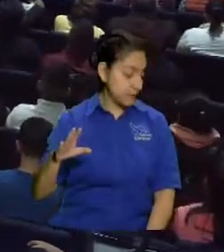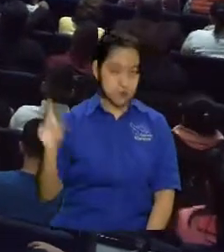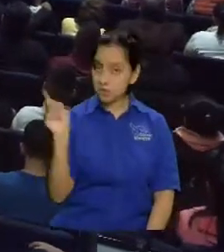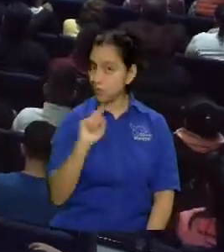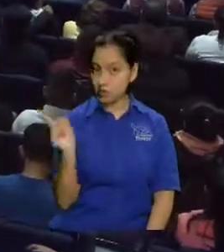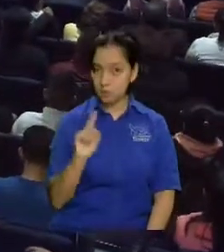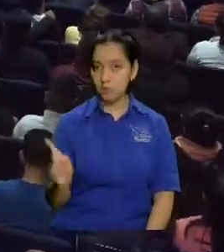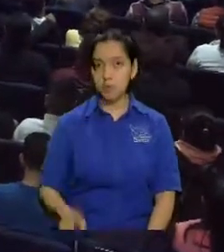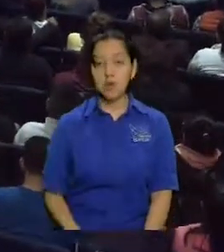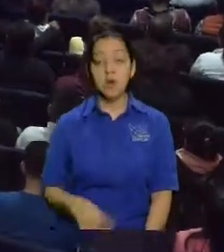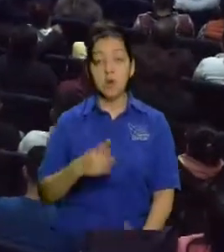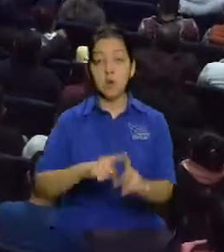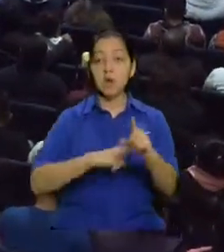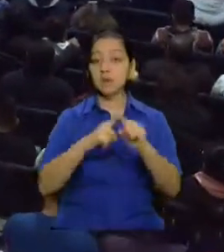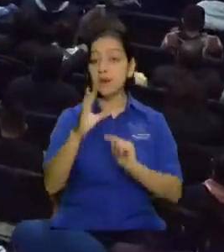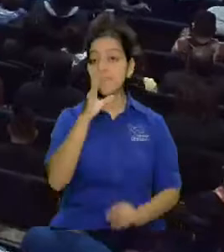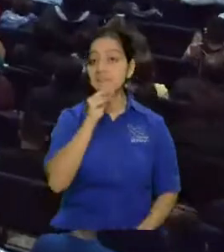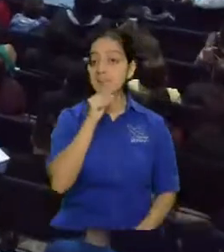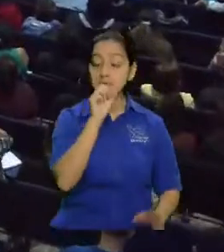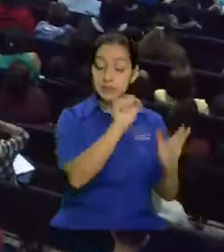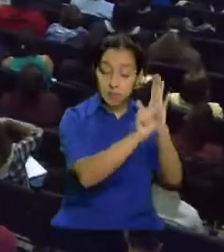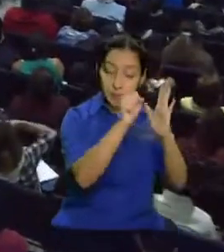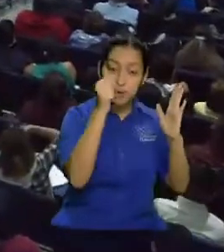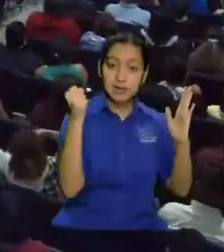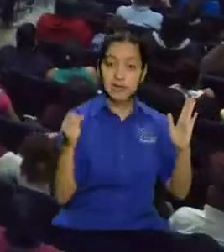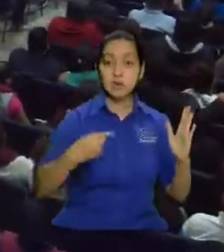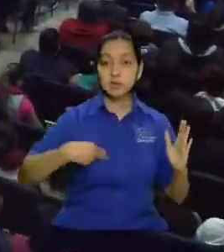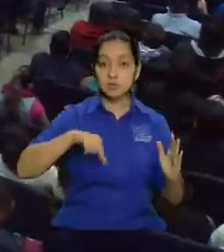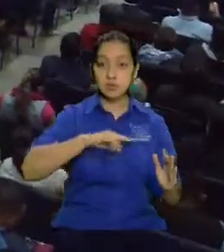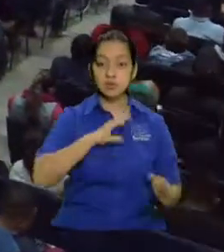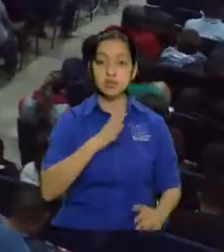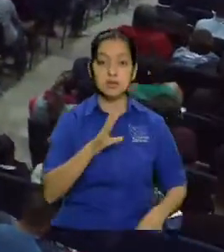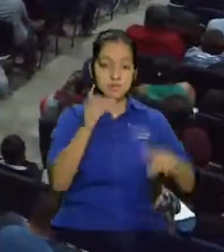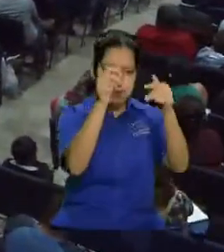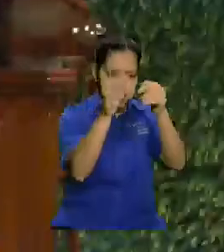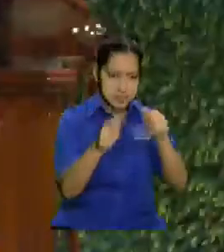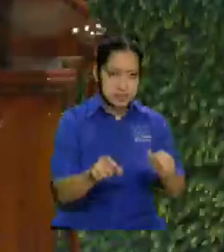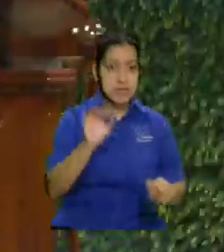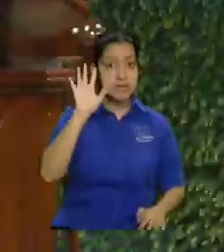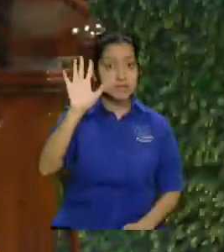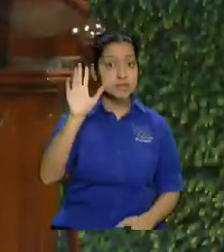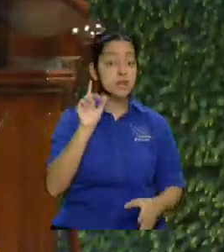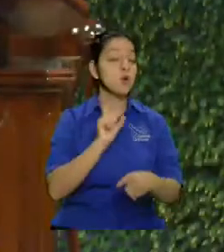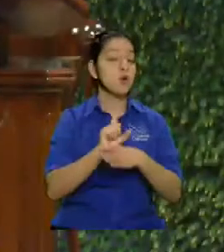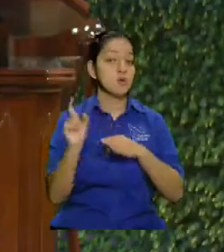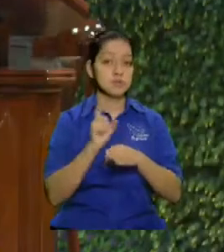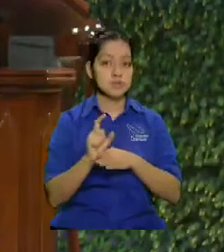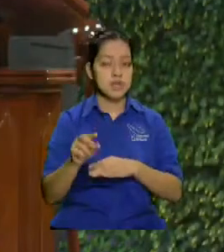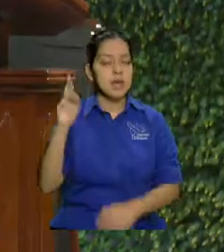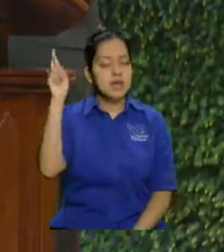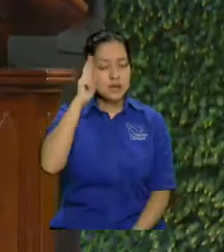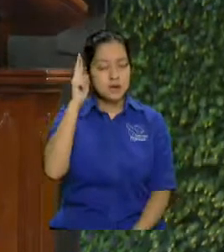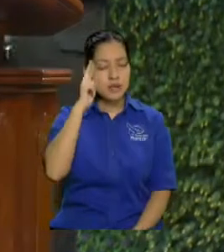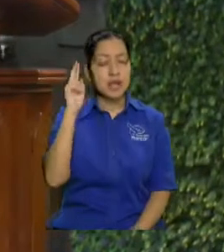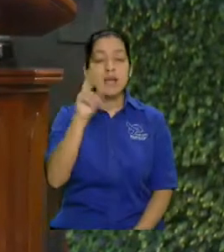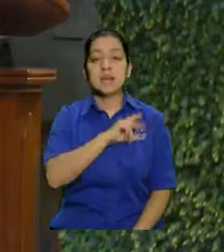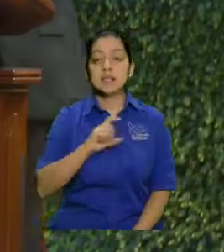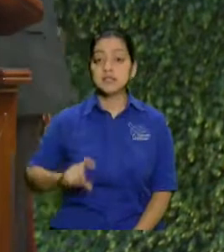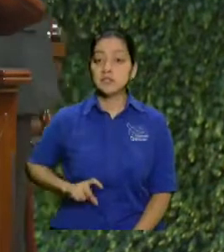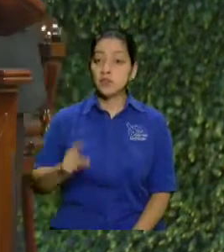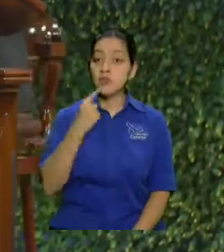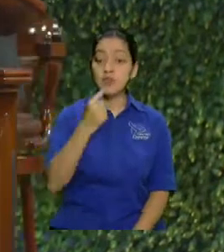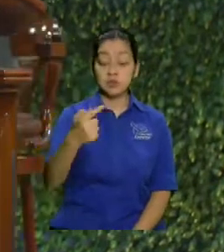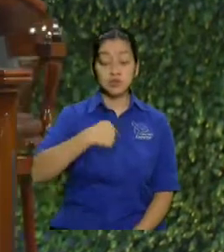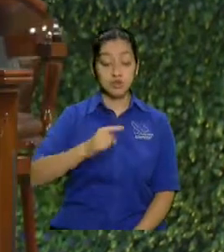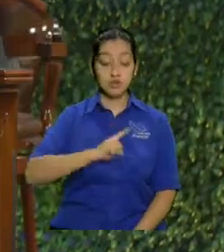que cuando hablamos de puerta tenemos que analizar por lo menos estas cinco cosas. Tenemos que recordar que Cristo dijo yo